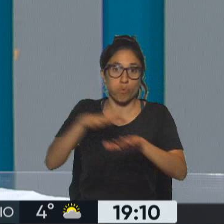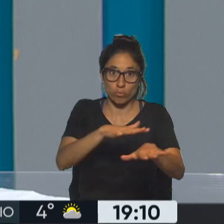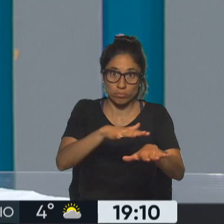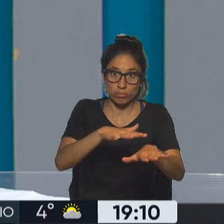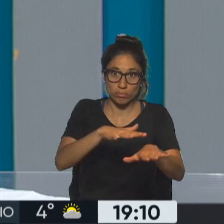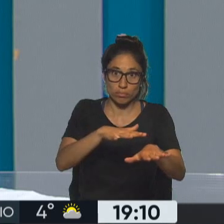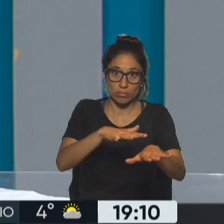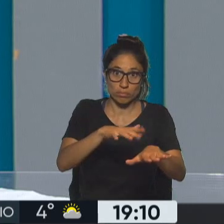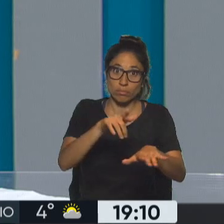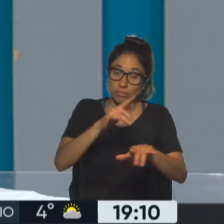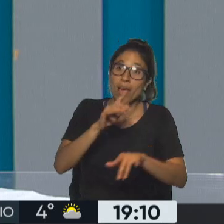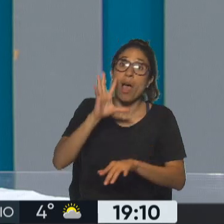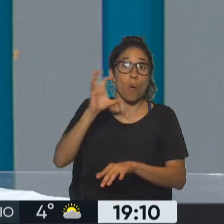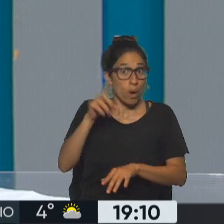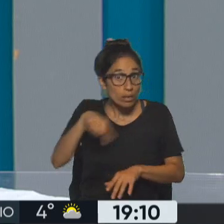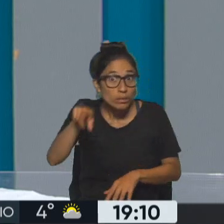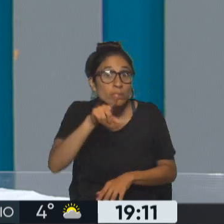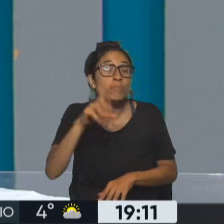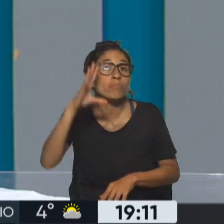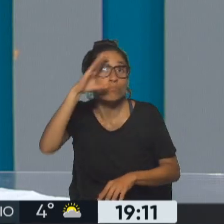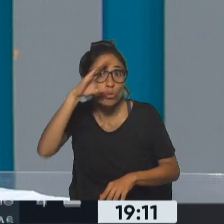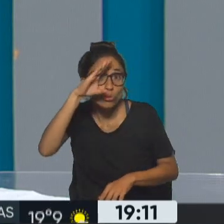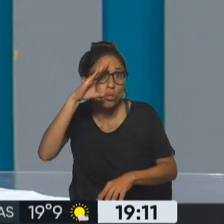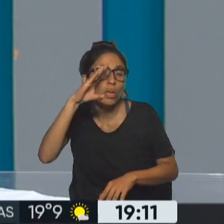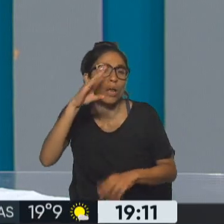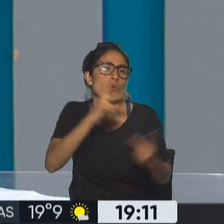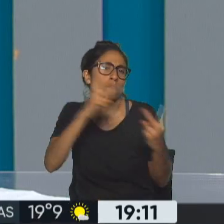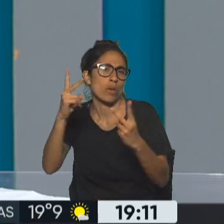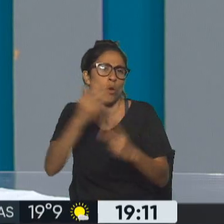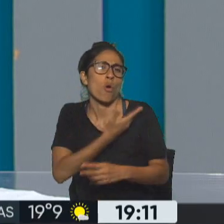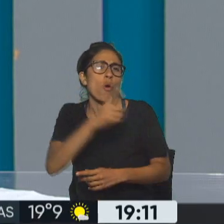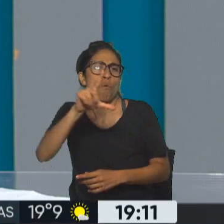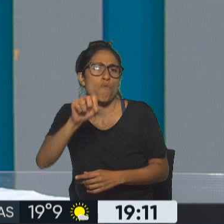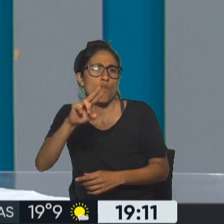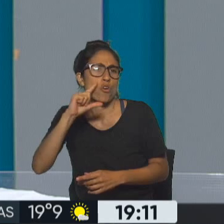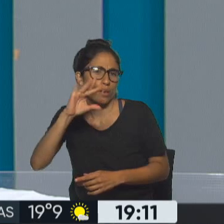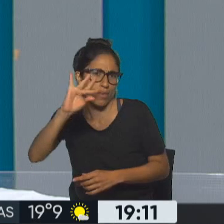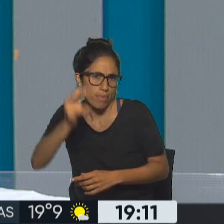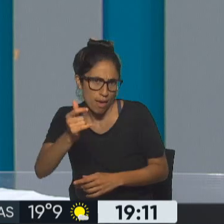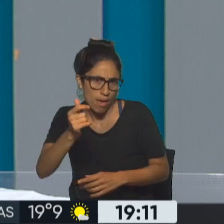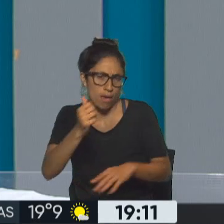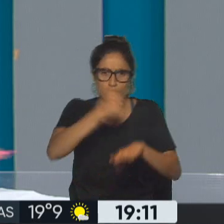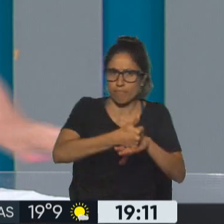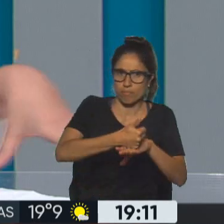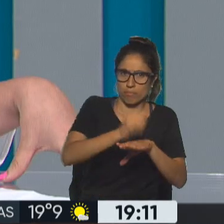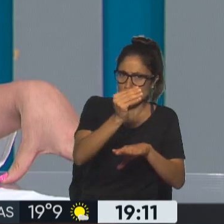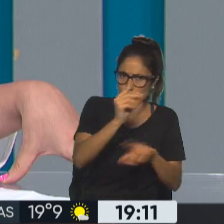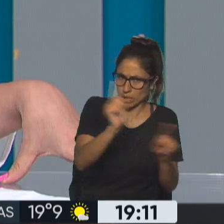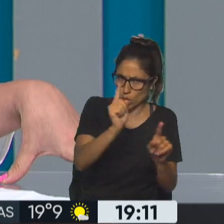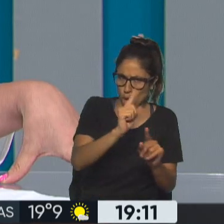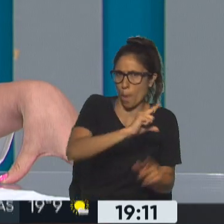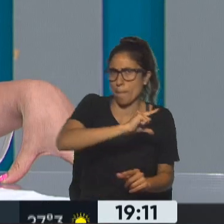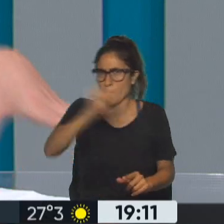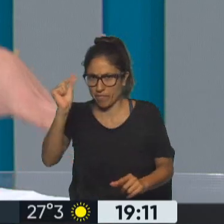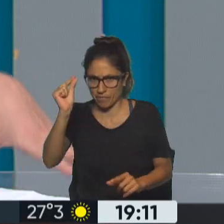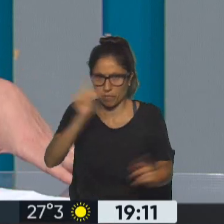en el estado de Florida donde está también el exmandatario Donald Trump de hecho esto había generado que si pensamos en lo que pasó